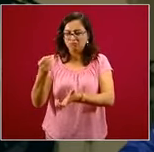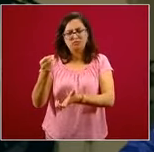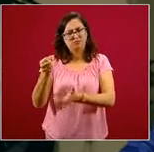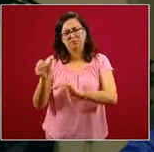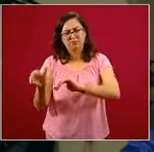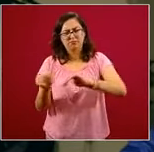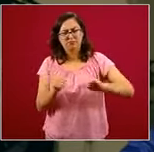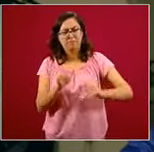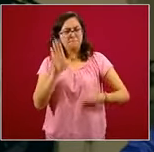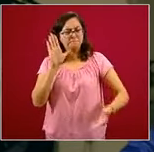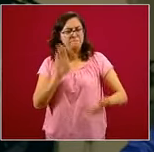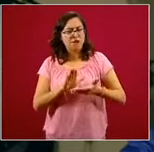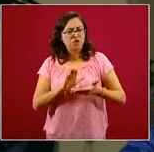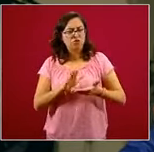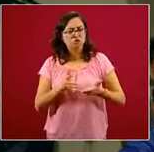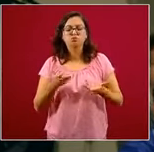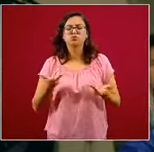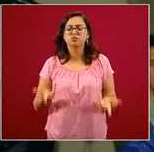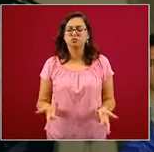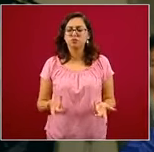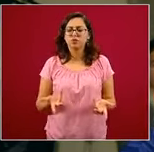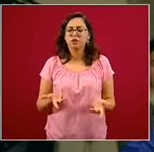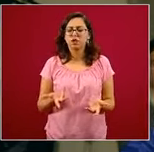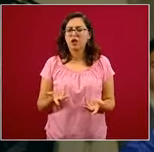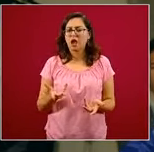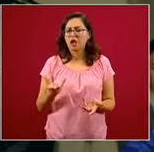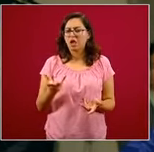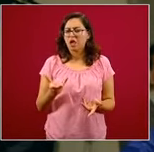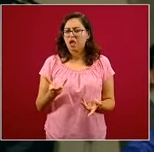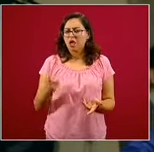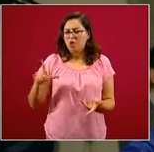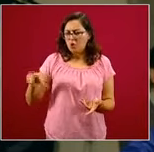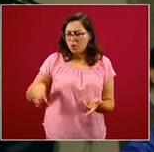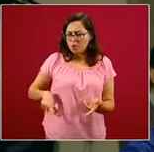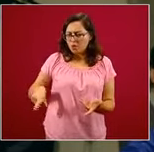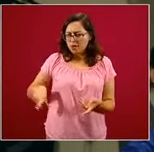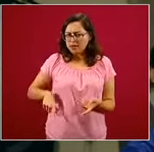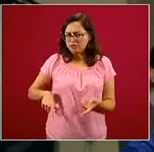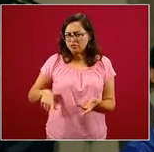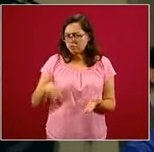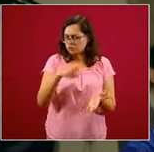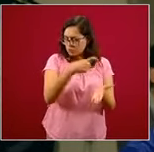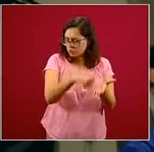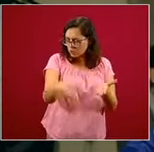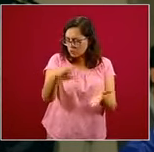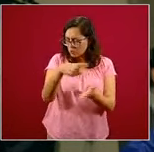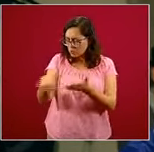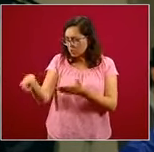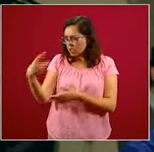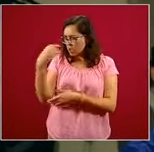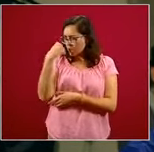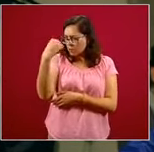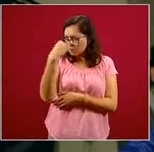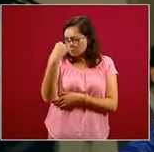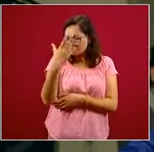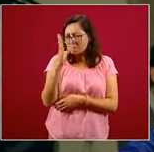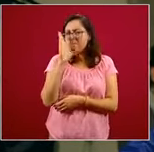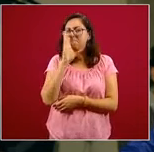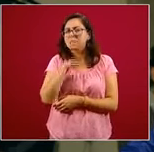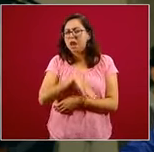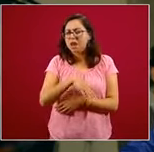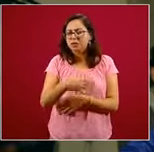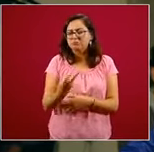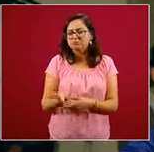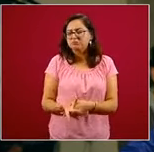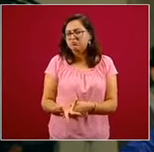tenemos de qué tipo de alimentos han comprado los gobiernos anteriores y qué parámetro o